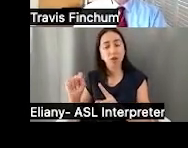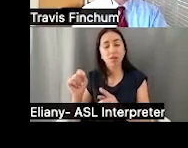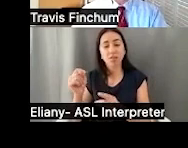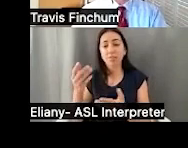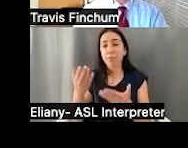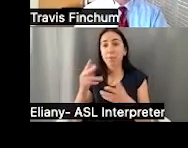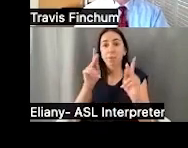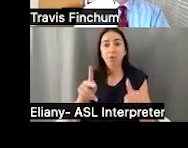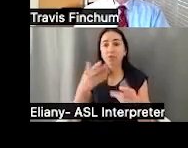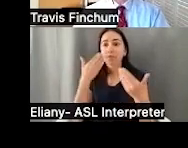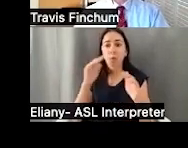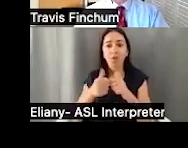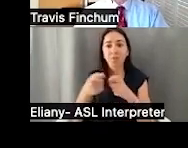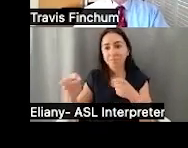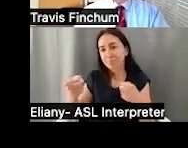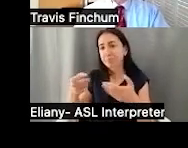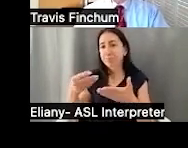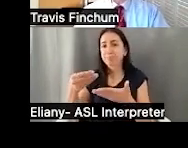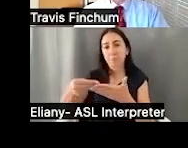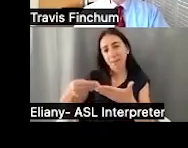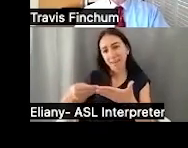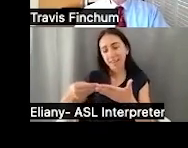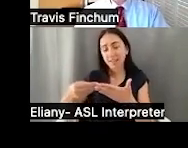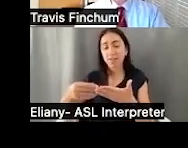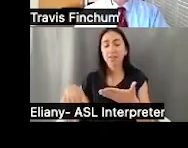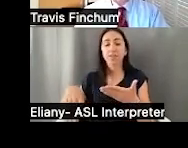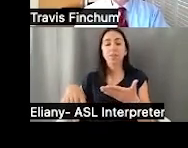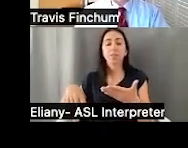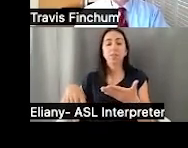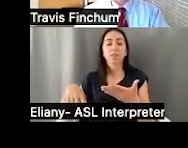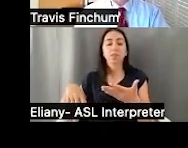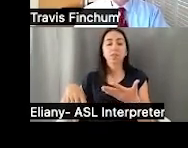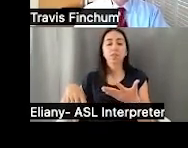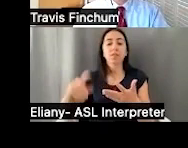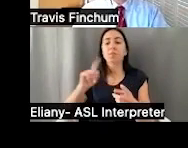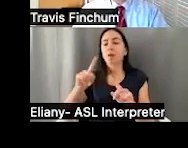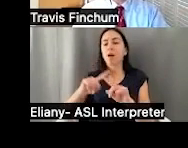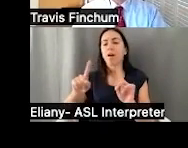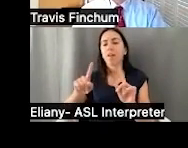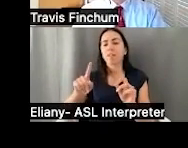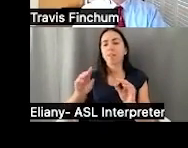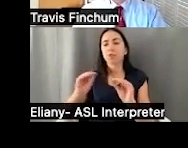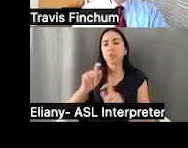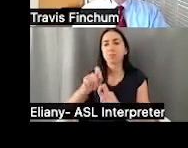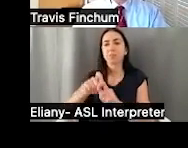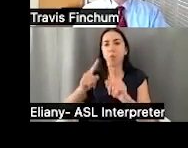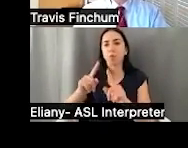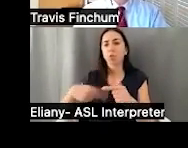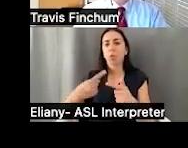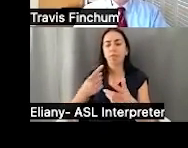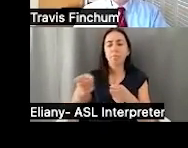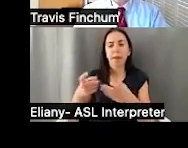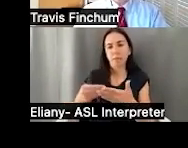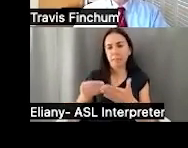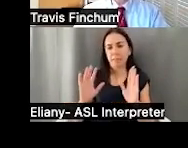especiales si tienes una persona que no puede manejar el dinero, pero tal vez la meta no es mantener o obtener elegibilidad.